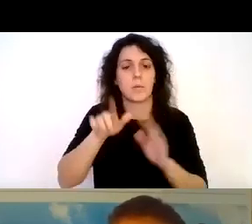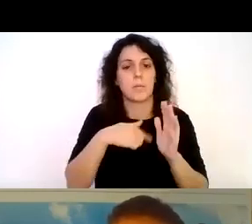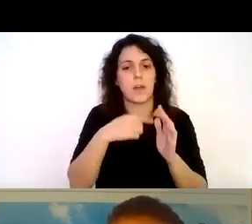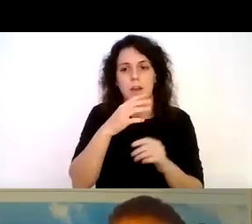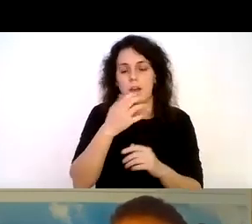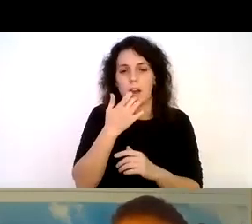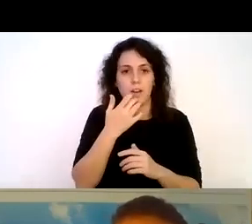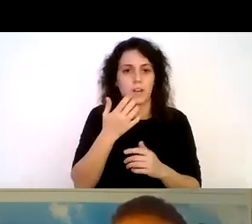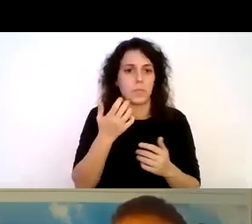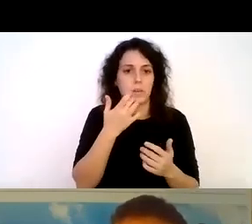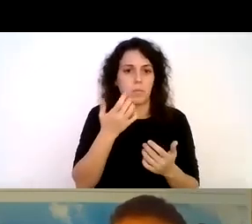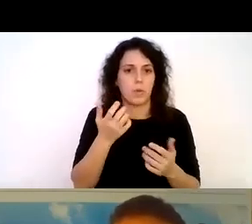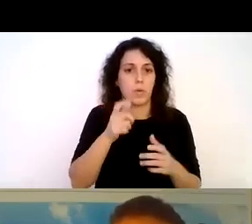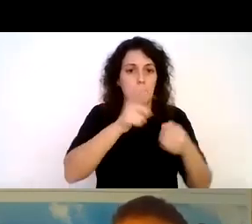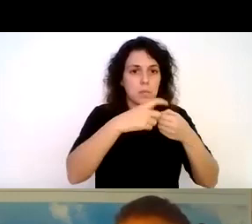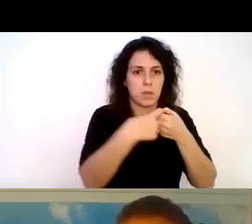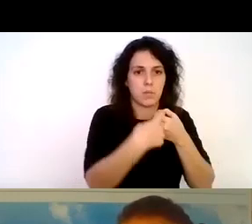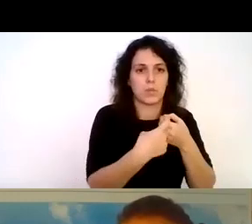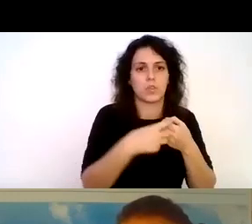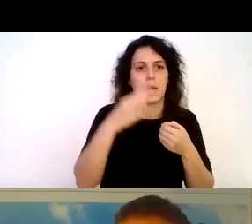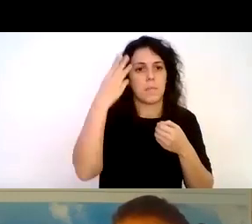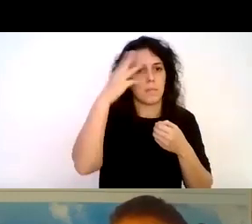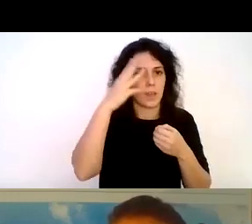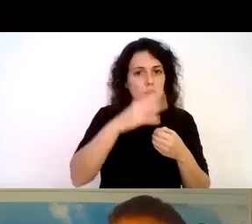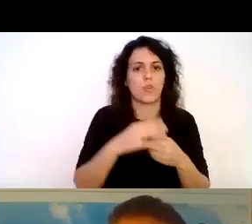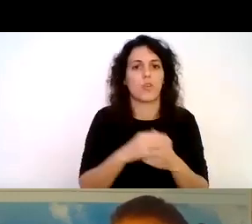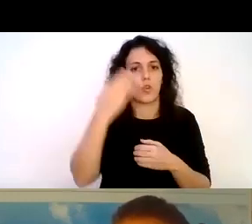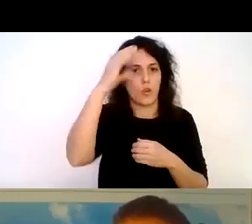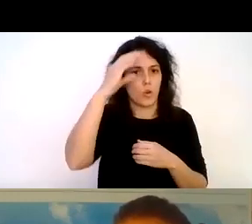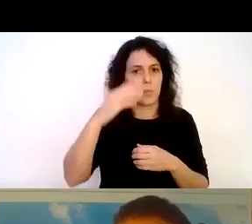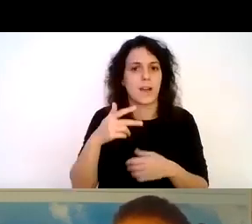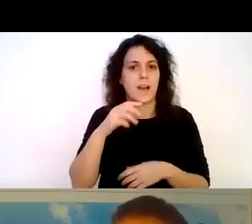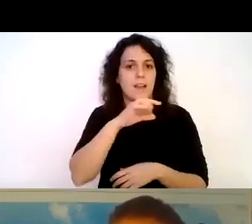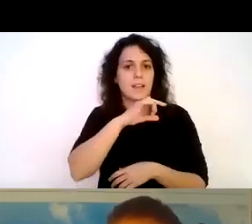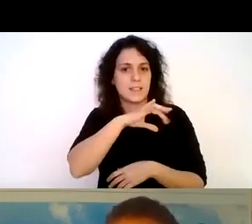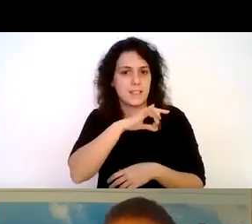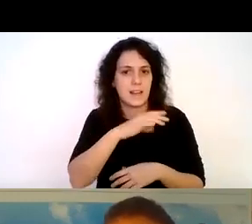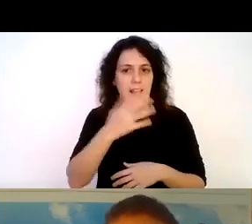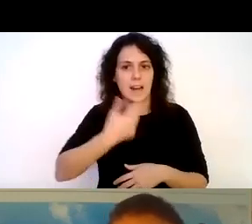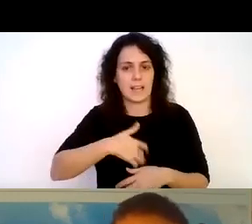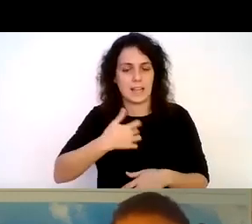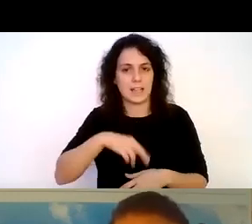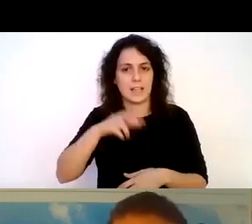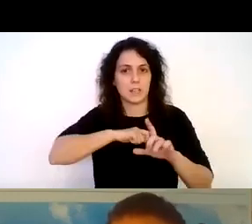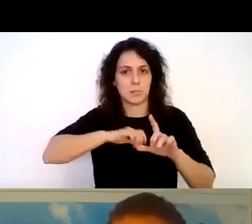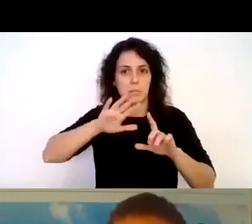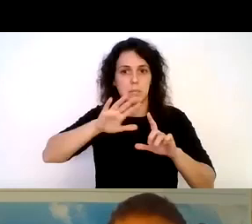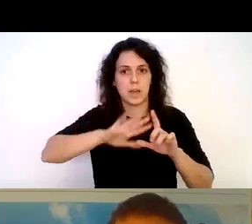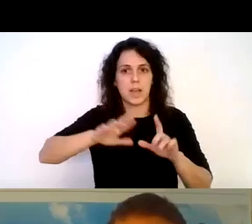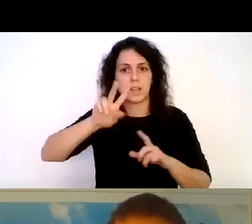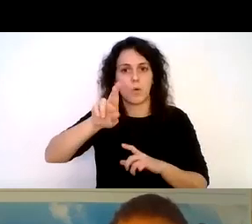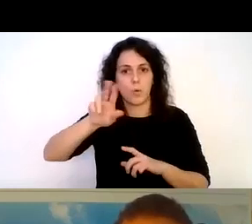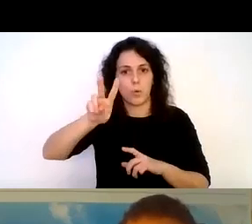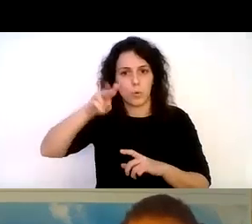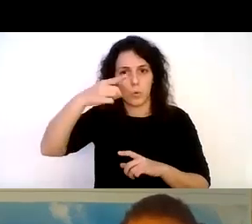México Chile Argentina Uruguay y por suerte tenemos miembros reconocidos en